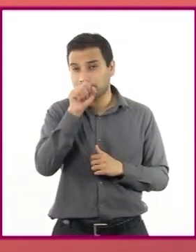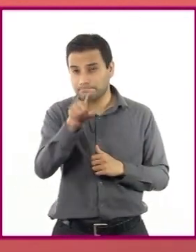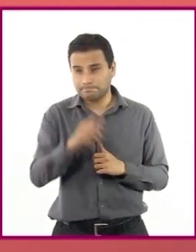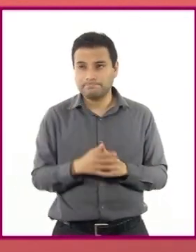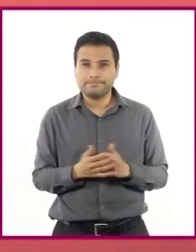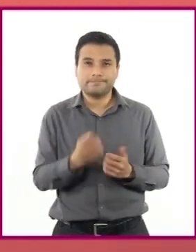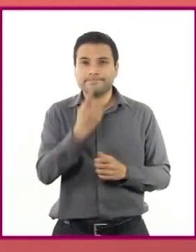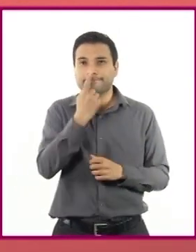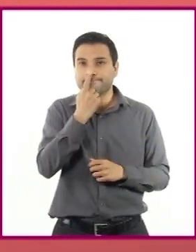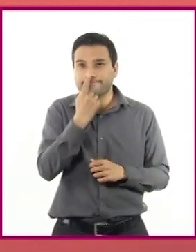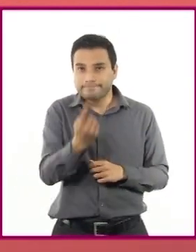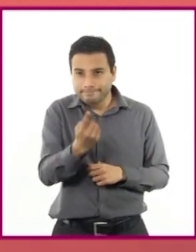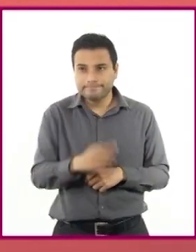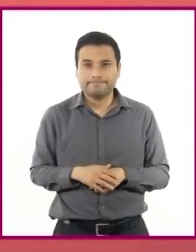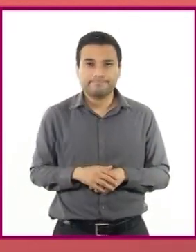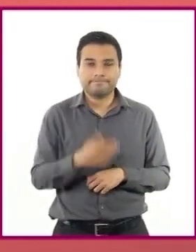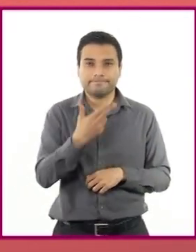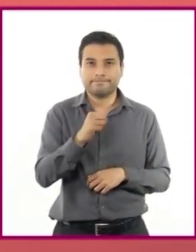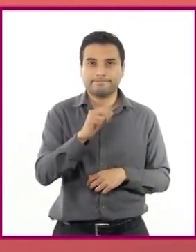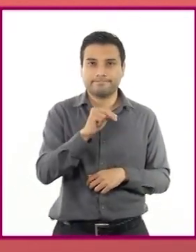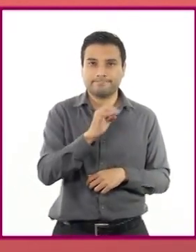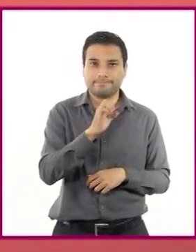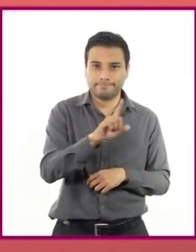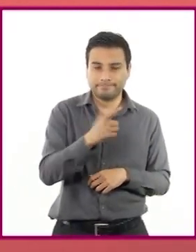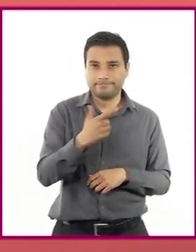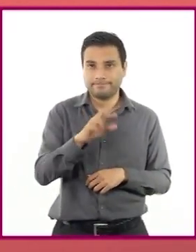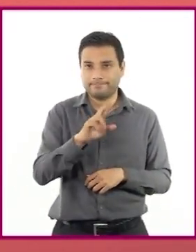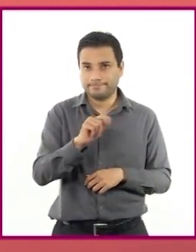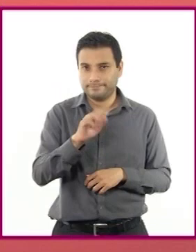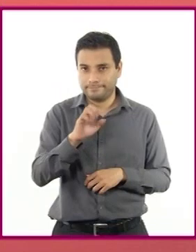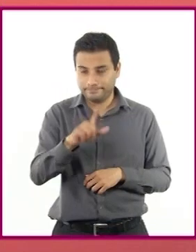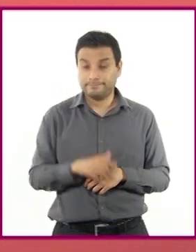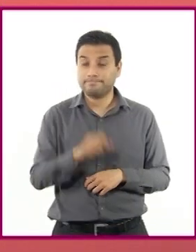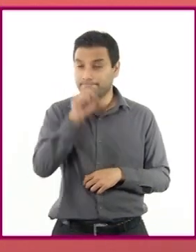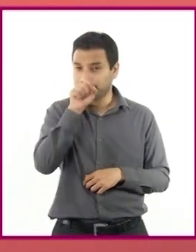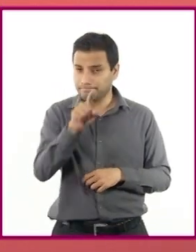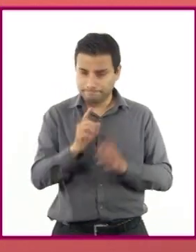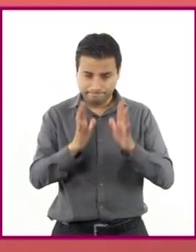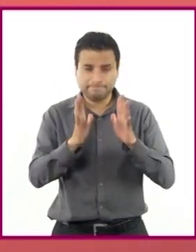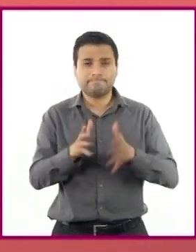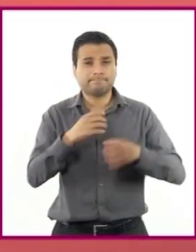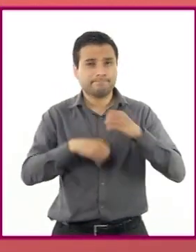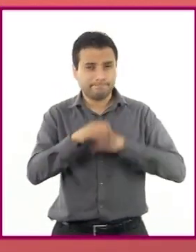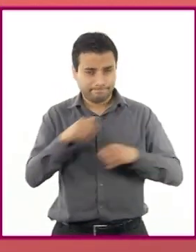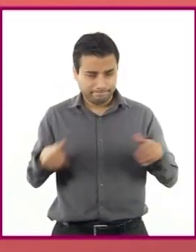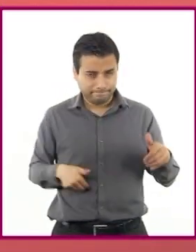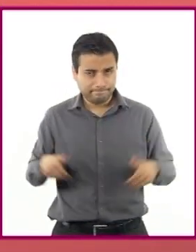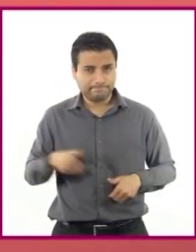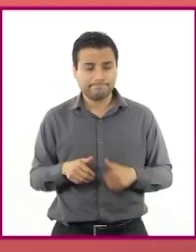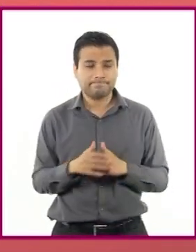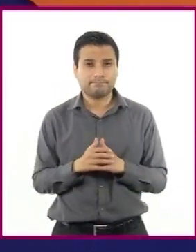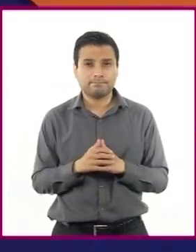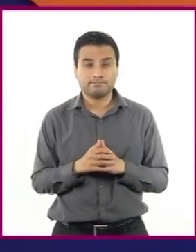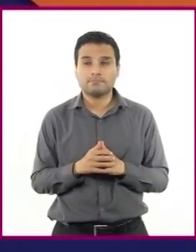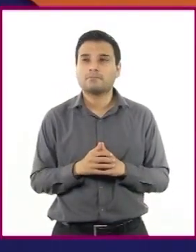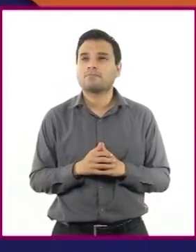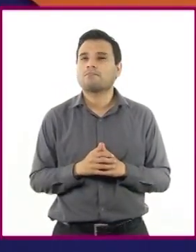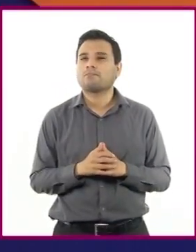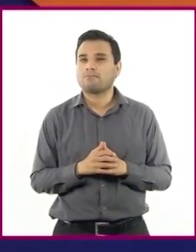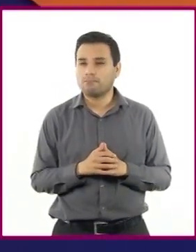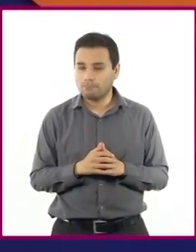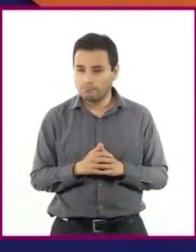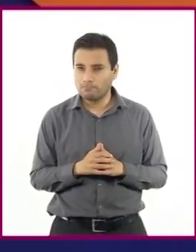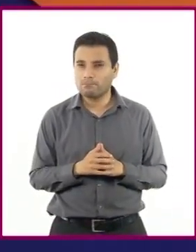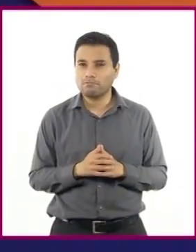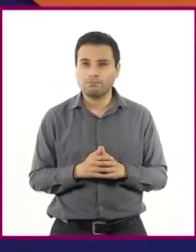como Pinocho o Hansel y Gretel que también se han llevado a representar en los escenarios. Entonces, con